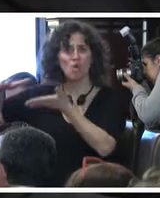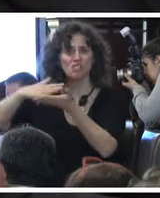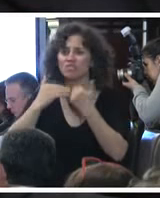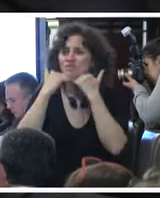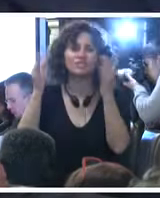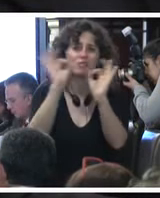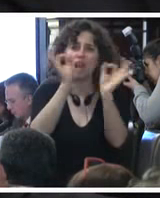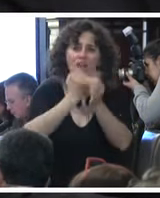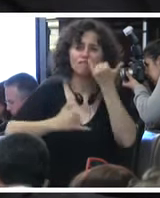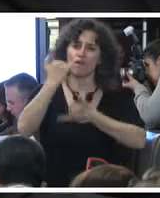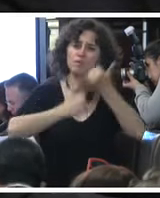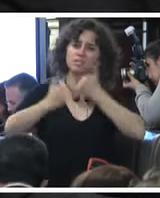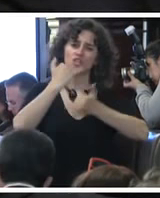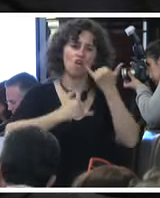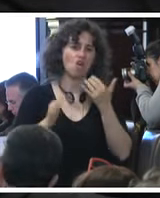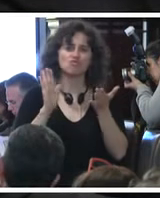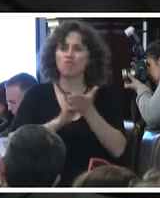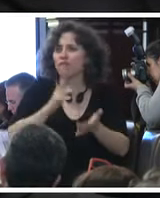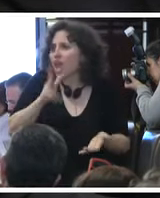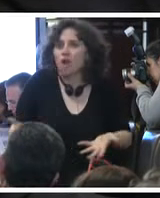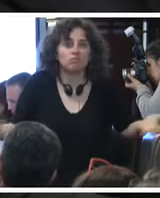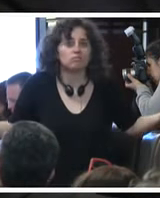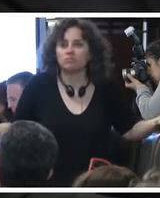nada de nuestros hijos.